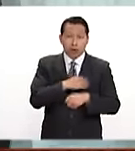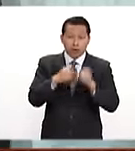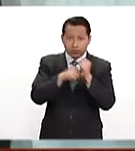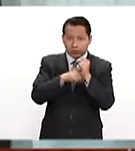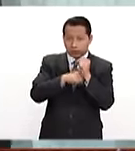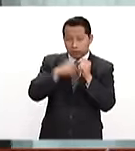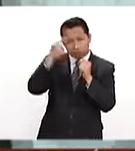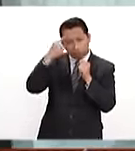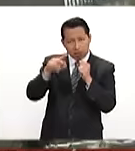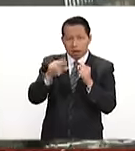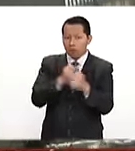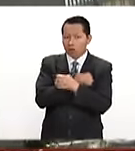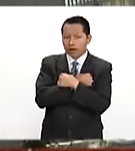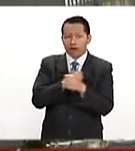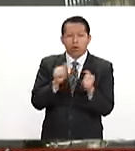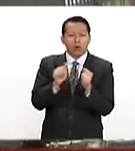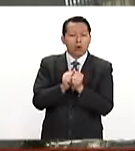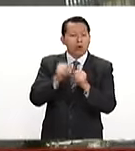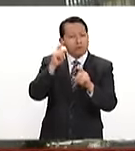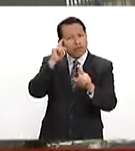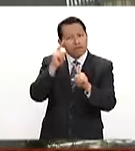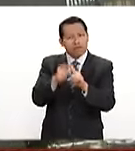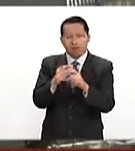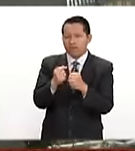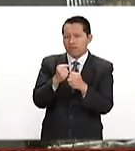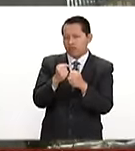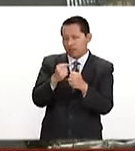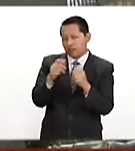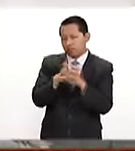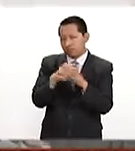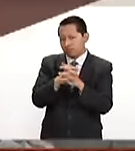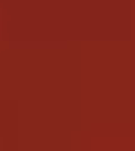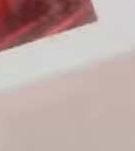evitar que fueran educados con enfoques extremistas.